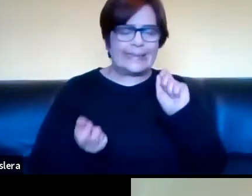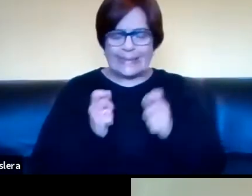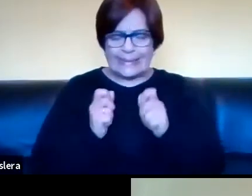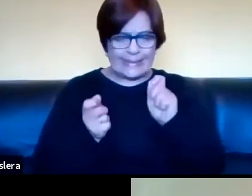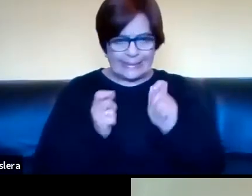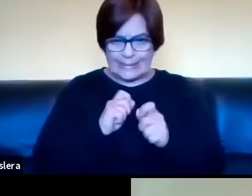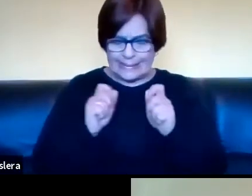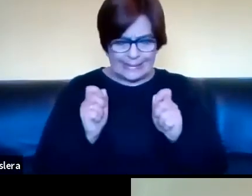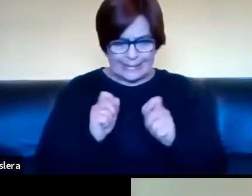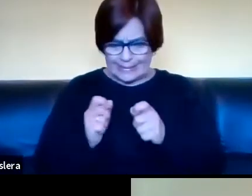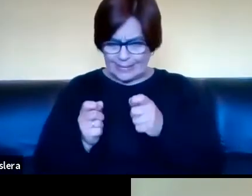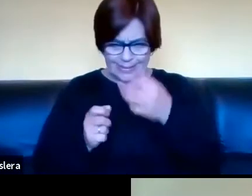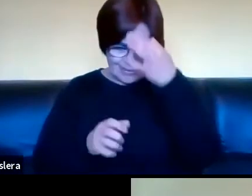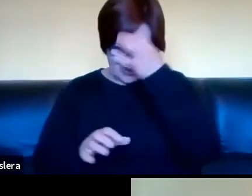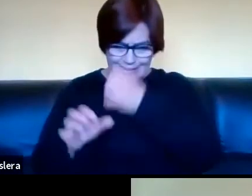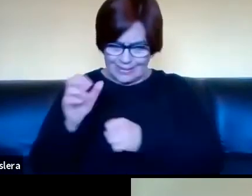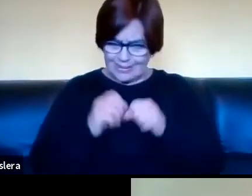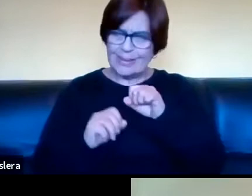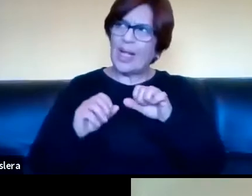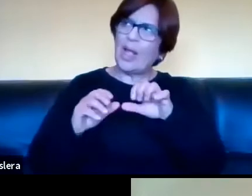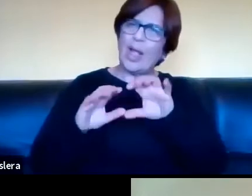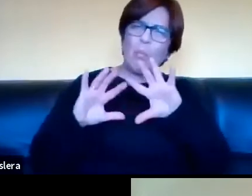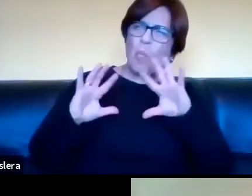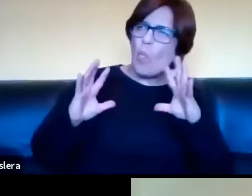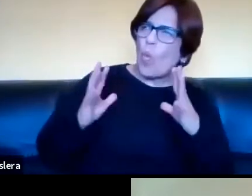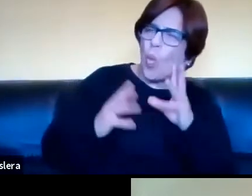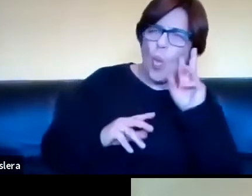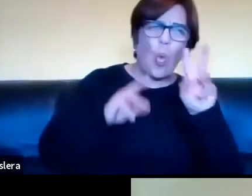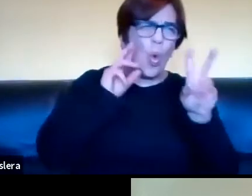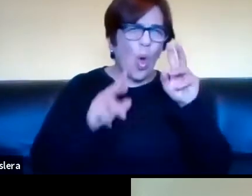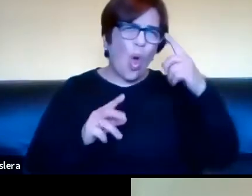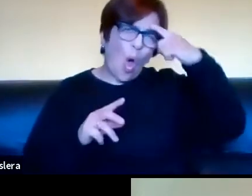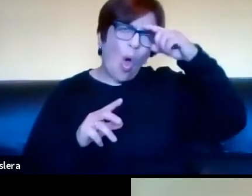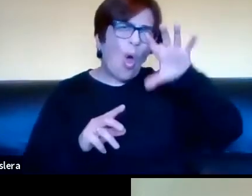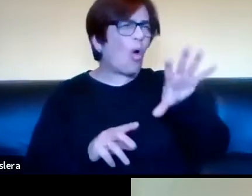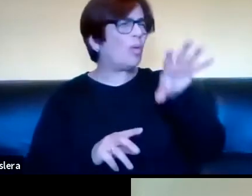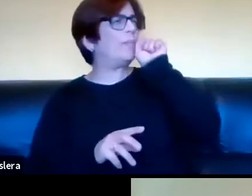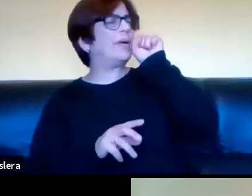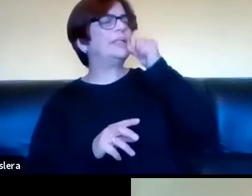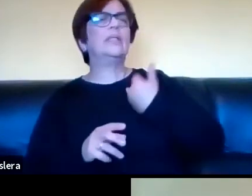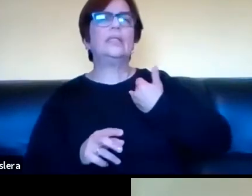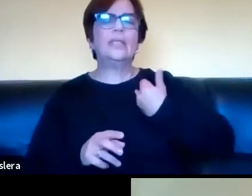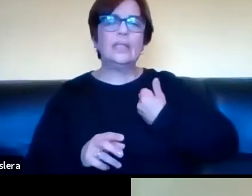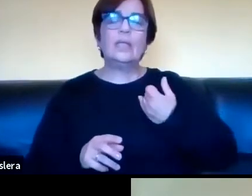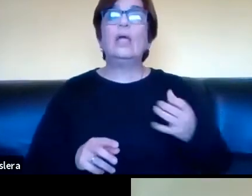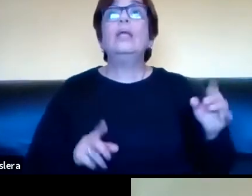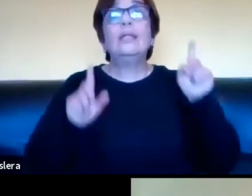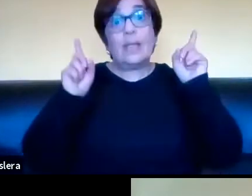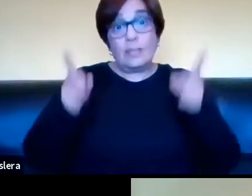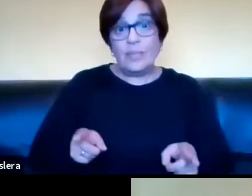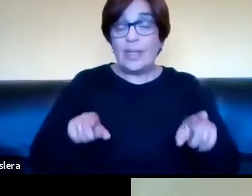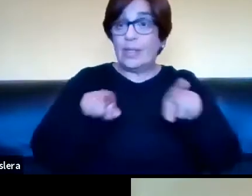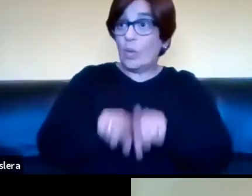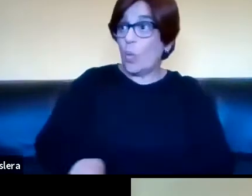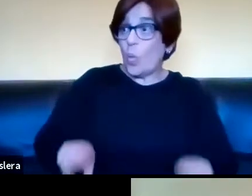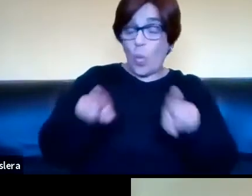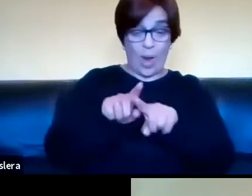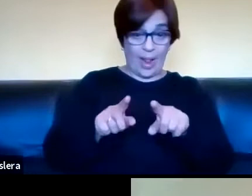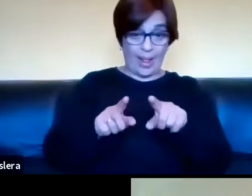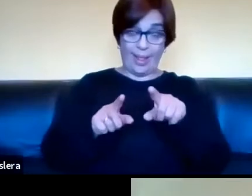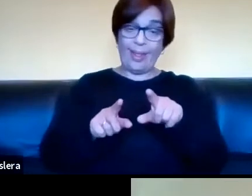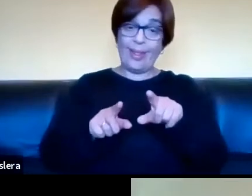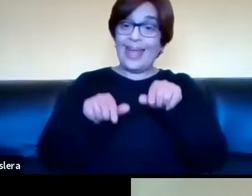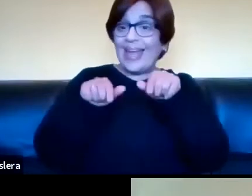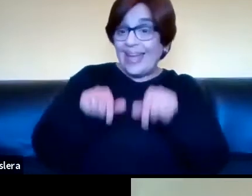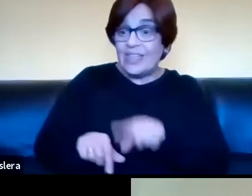nuestras formas de interpretar el mundo, ¿verdad? o de pensarlo y en este sentido en qué medida estas tecnologías que